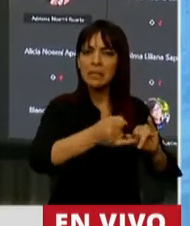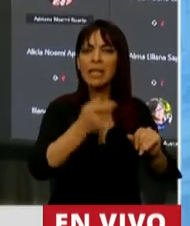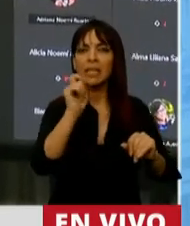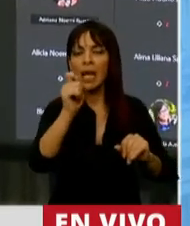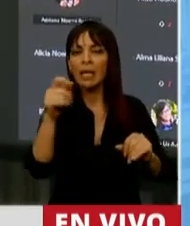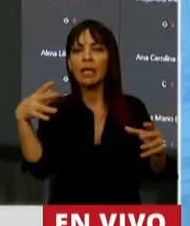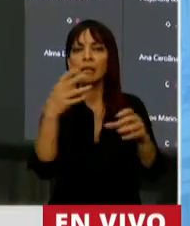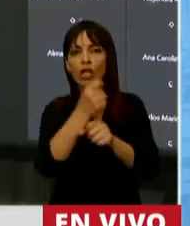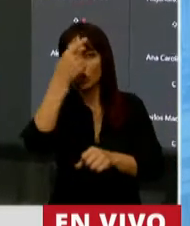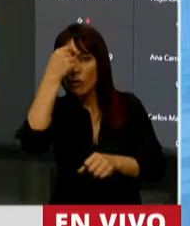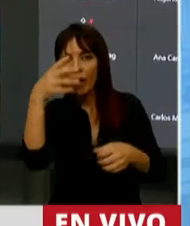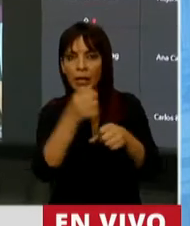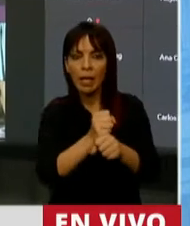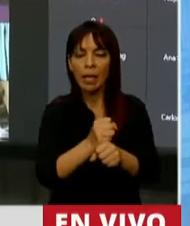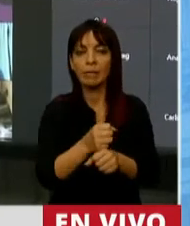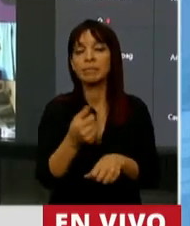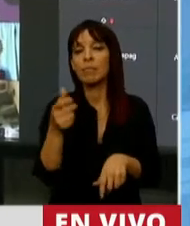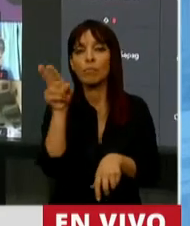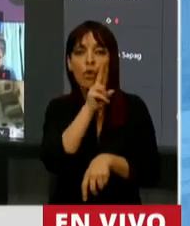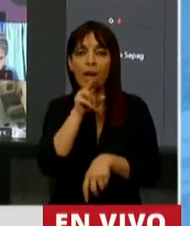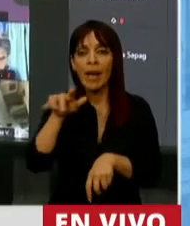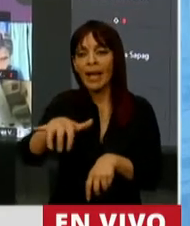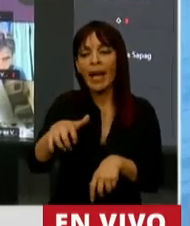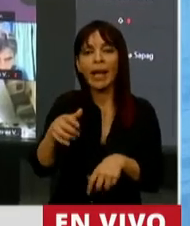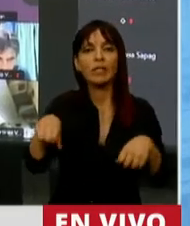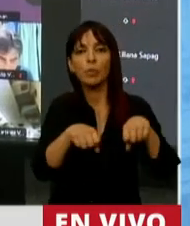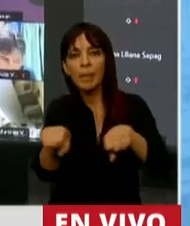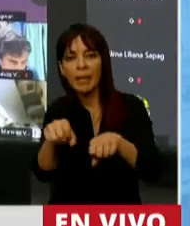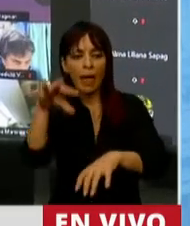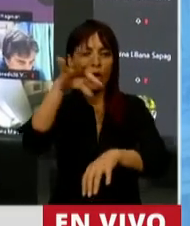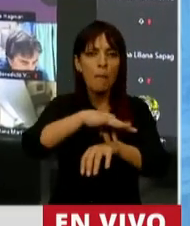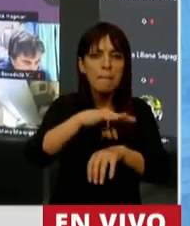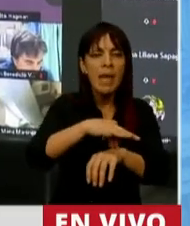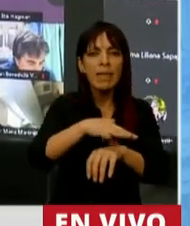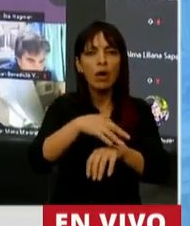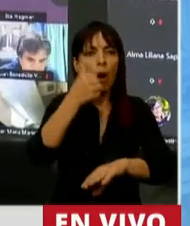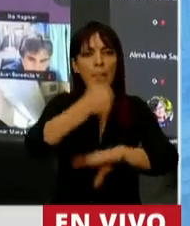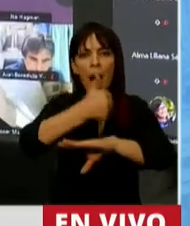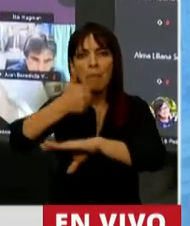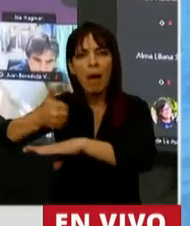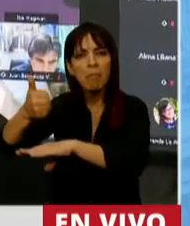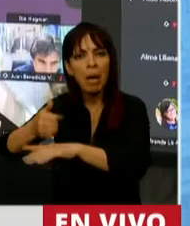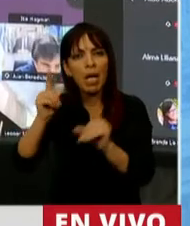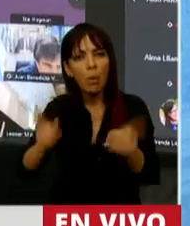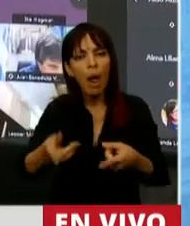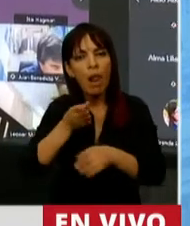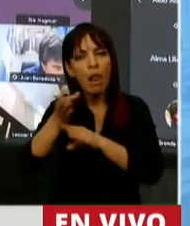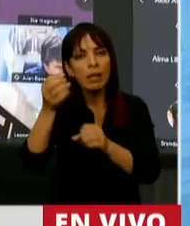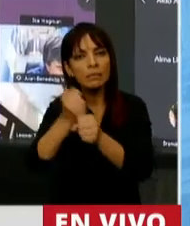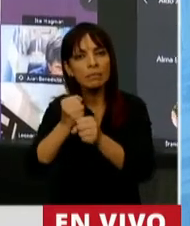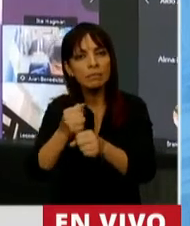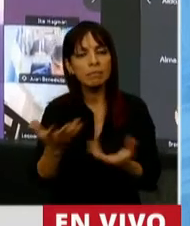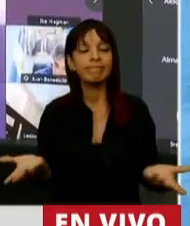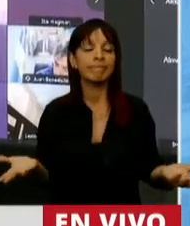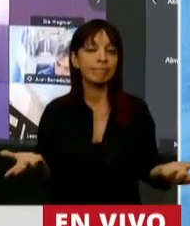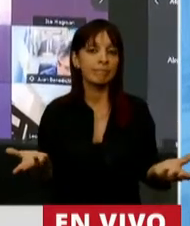enfermeras, las cajeras del supermercado, los médicos en sus puestos de trabajo. Creo que es importante